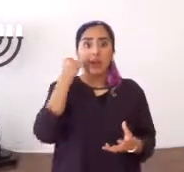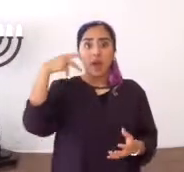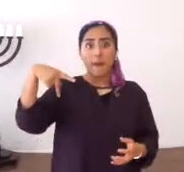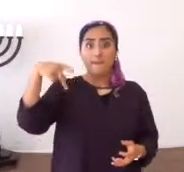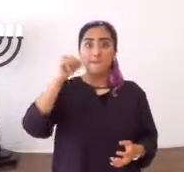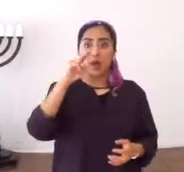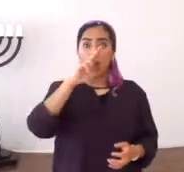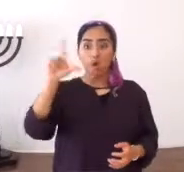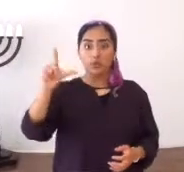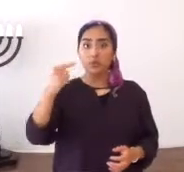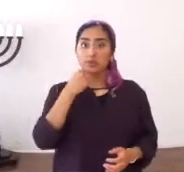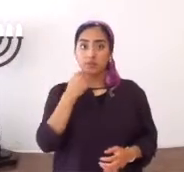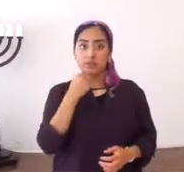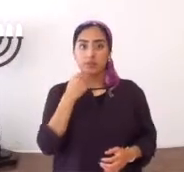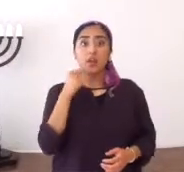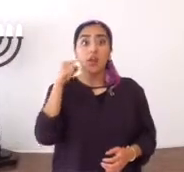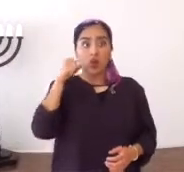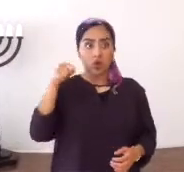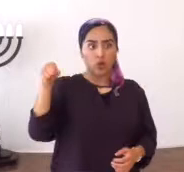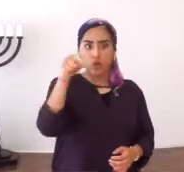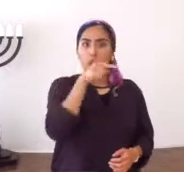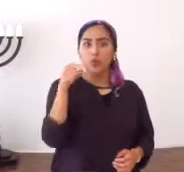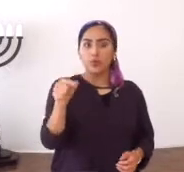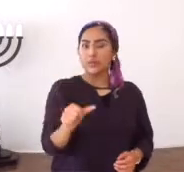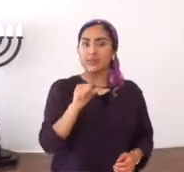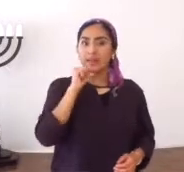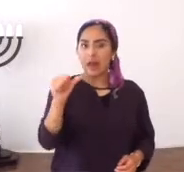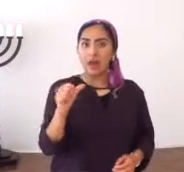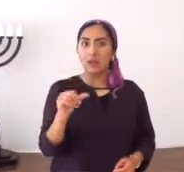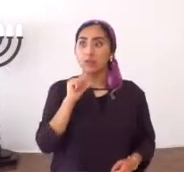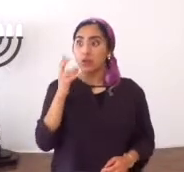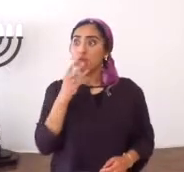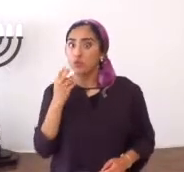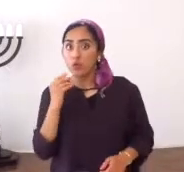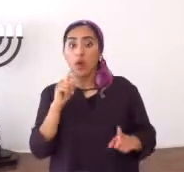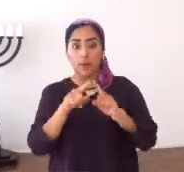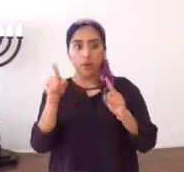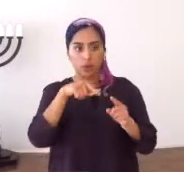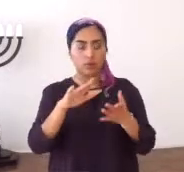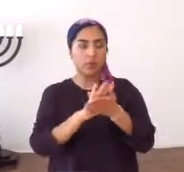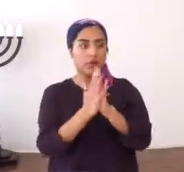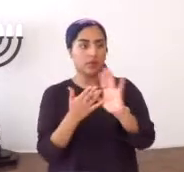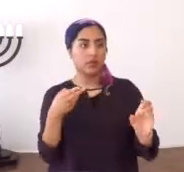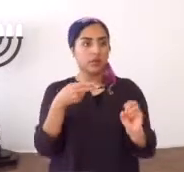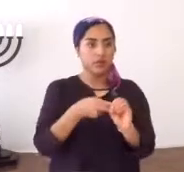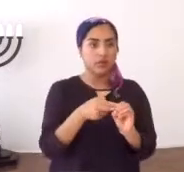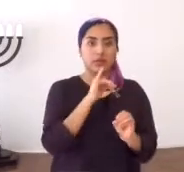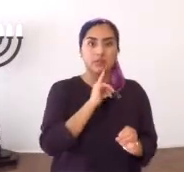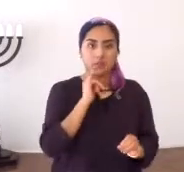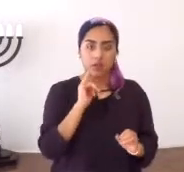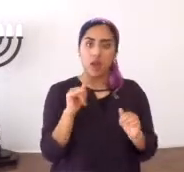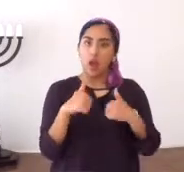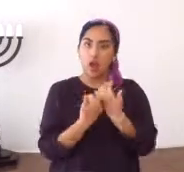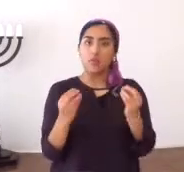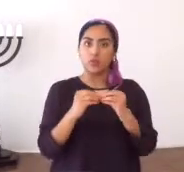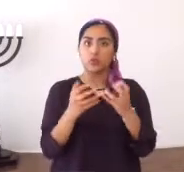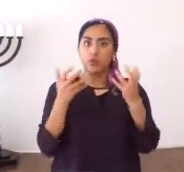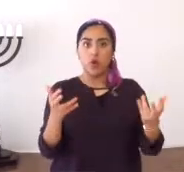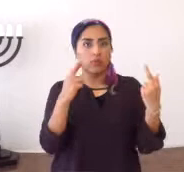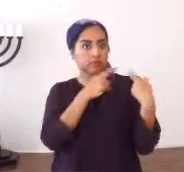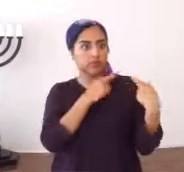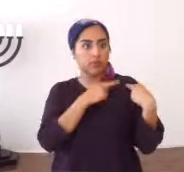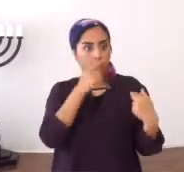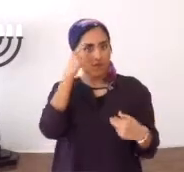cuánto más, si Shaul, Pablo, Shaul dice, ustedes ya no son extranjeros, sino con ciudadanos,